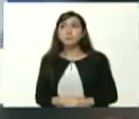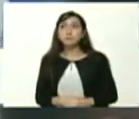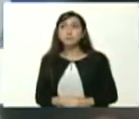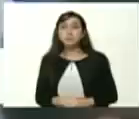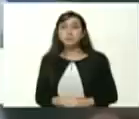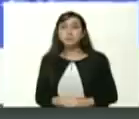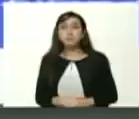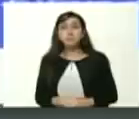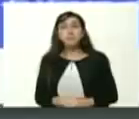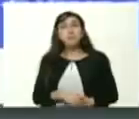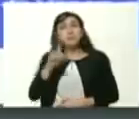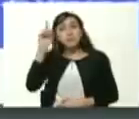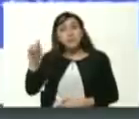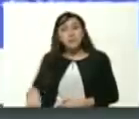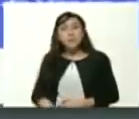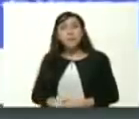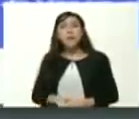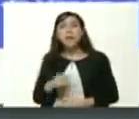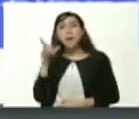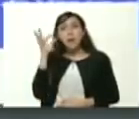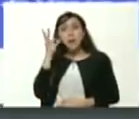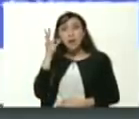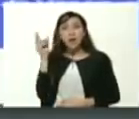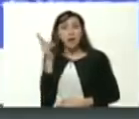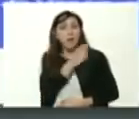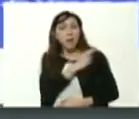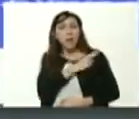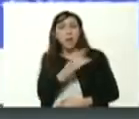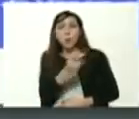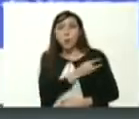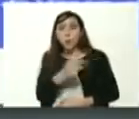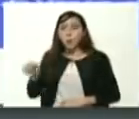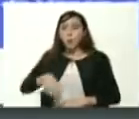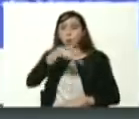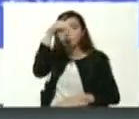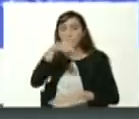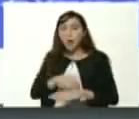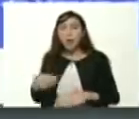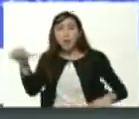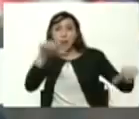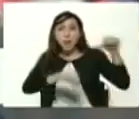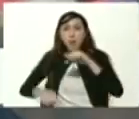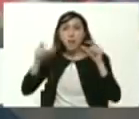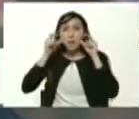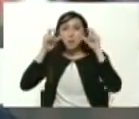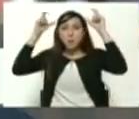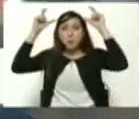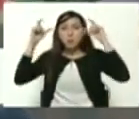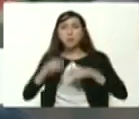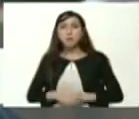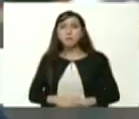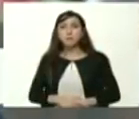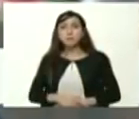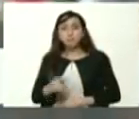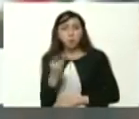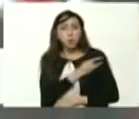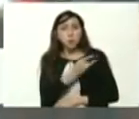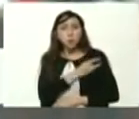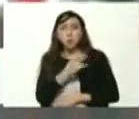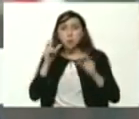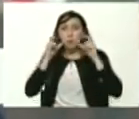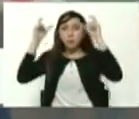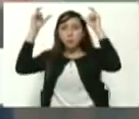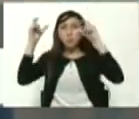a Alejandrina Reyes, rectora de la Universidad Nacional Experimental Simón Rodríguez la Universidad Simón